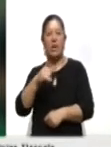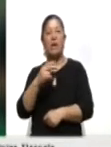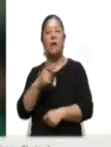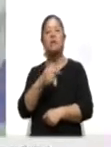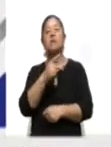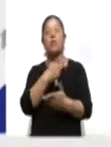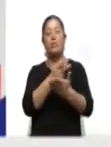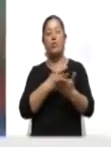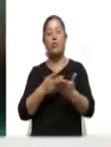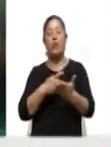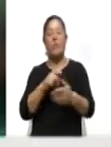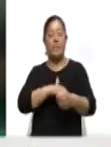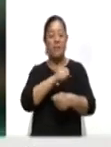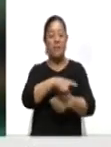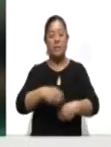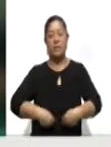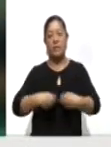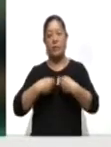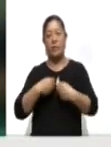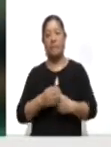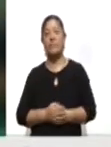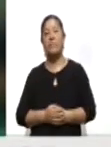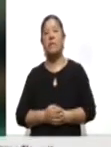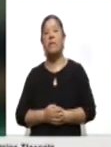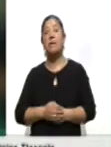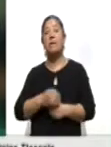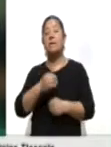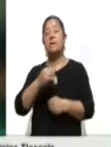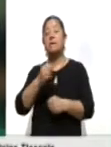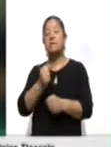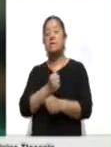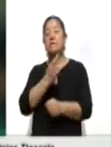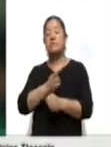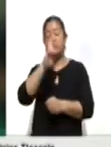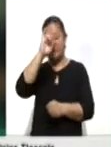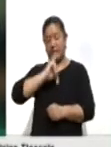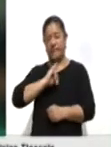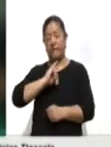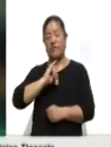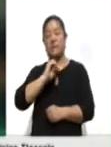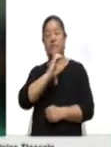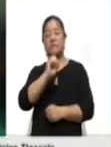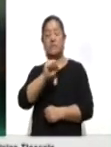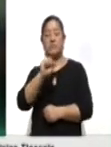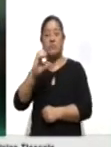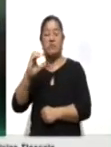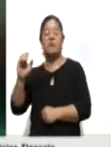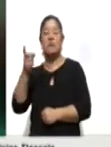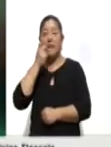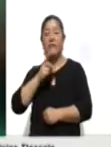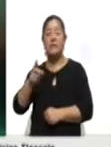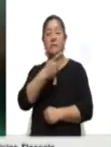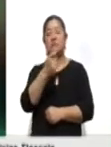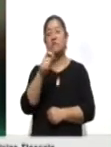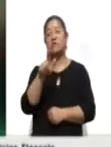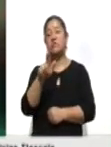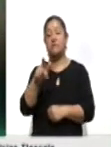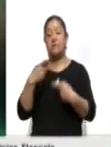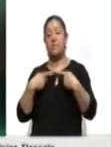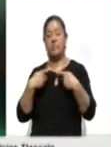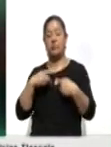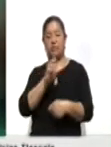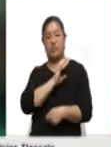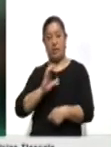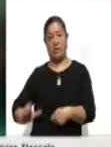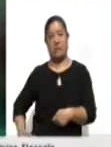añadió el mandatario. La secretaria de Seguridad Ciudadana, Rosa Isela Rodríguez Velázquez, informó que 117 aspirantes y candidatos